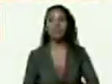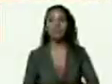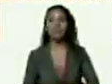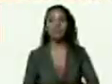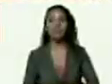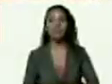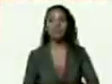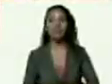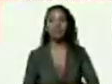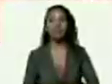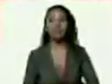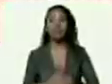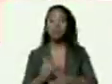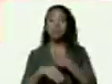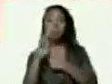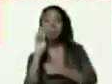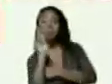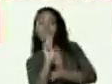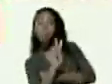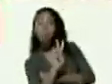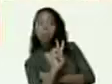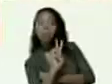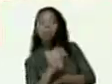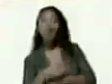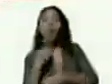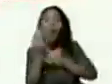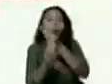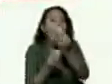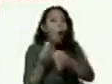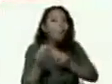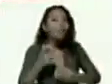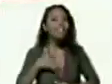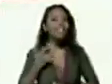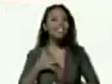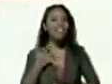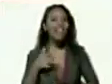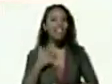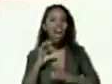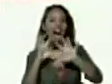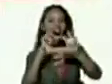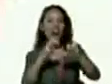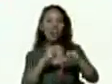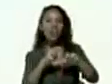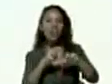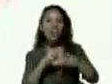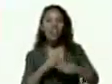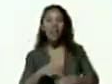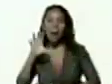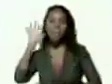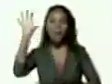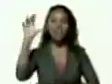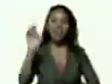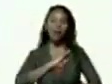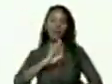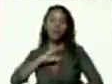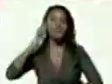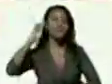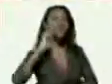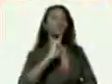y vamos a ver cómo se siente el rugido de La Patria Bolivariana